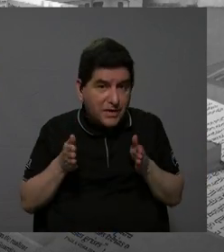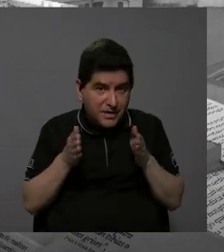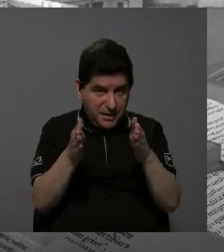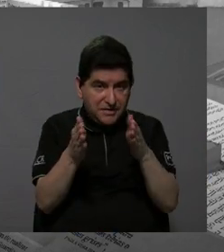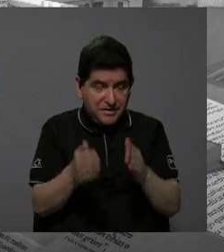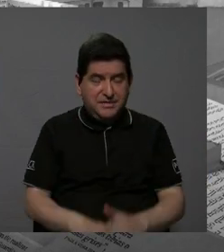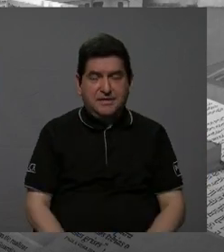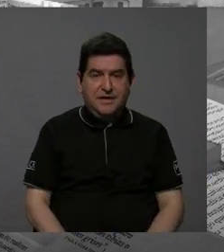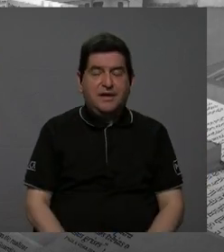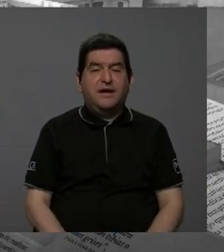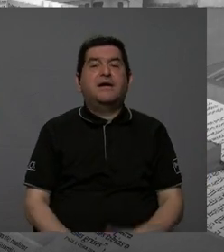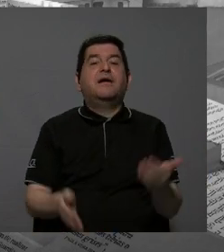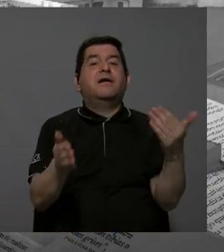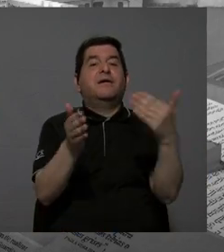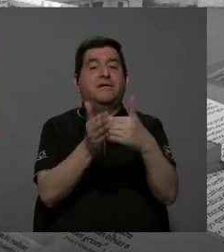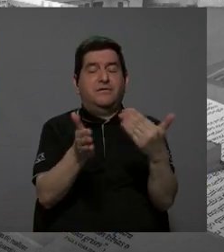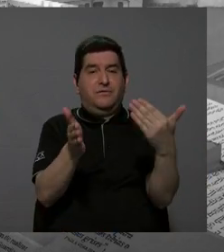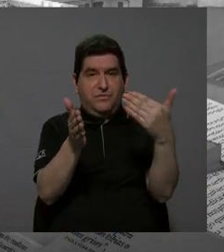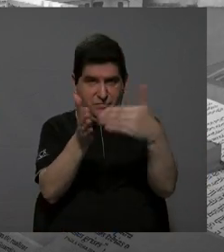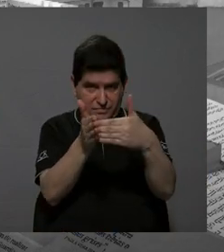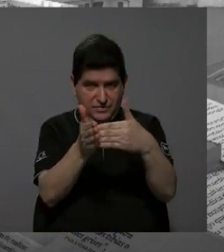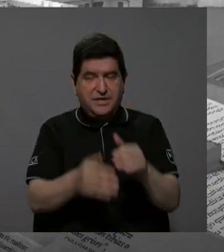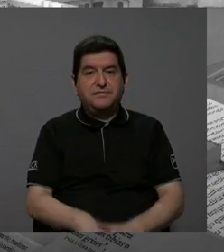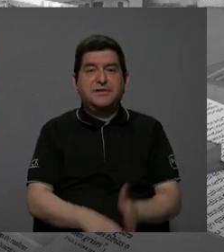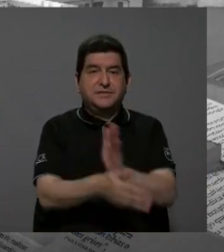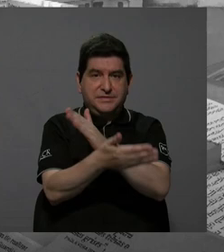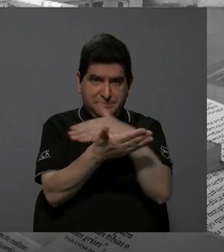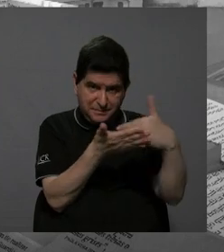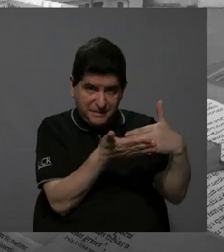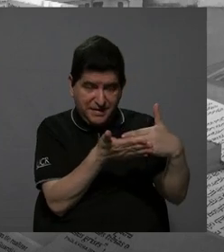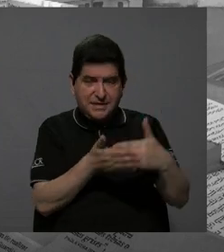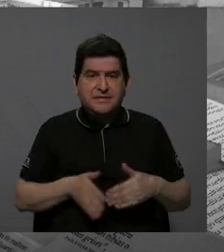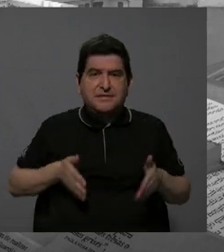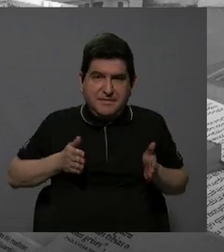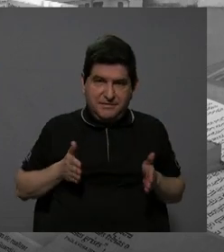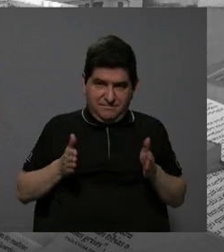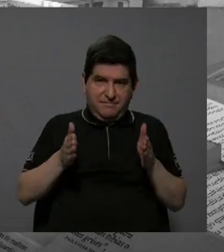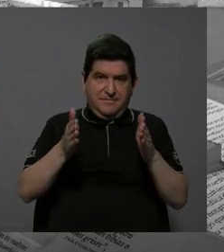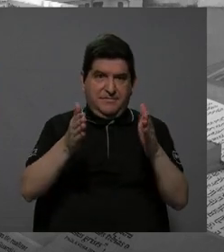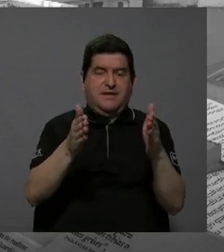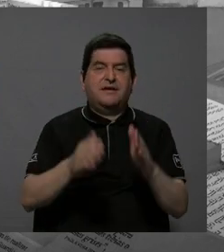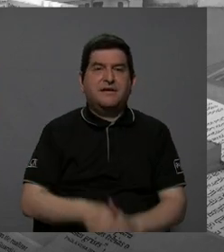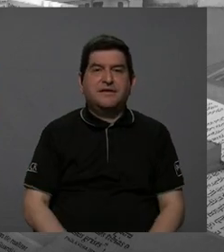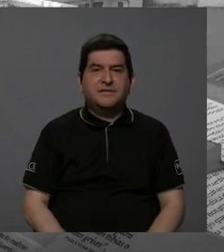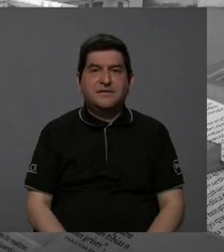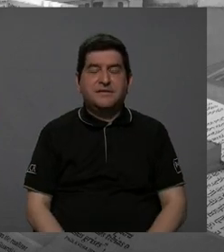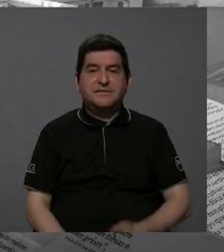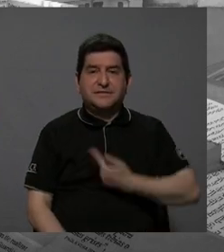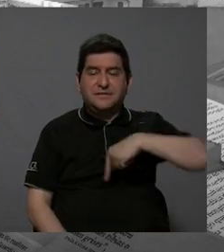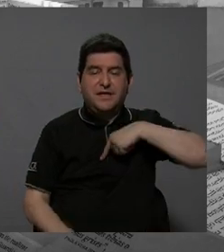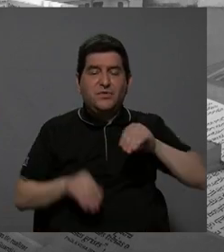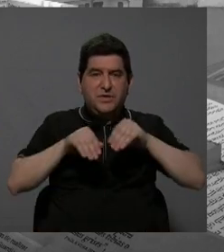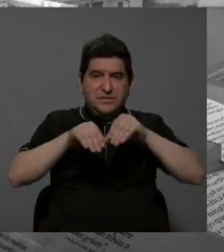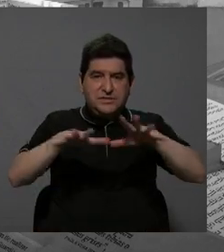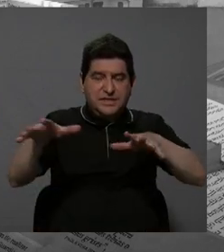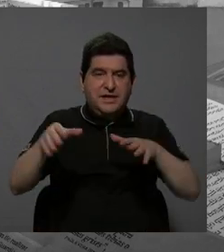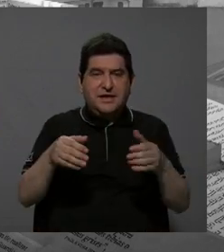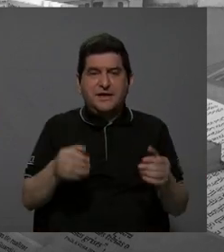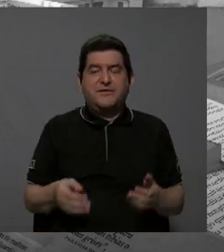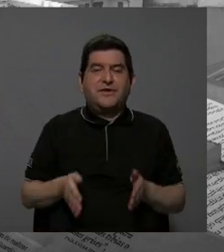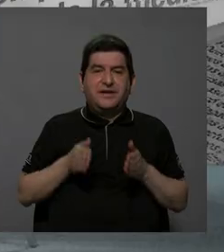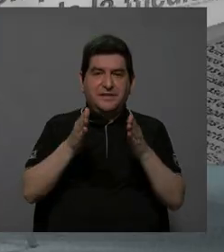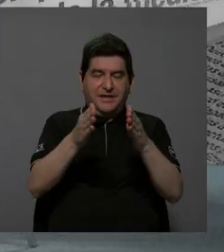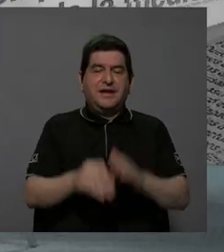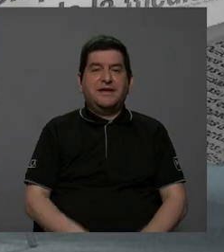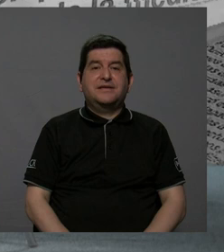eventualmente volverá a ser parte de las carreteras que forman parte de nuestra red vial administradas por el CONAVI